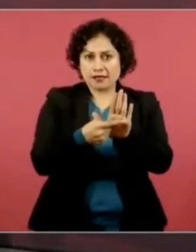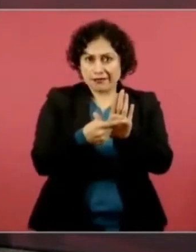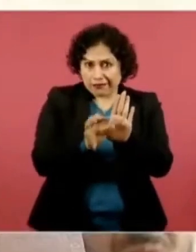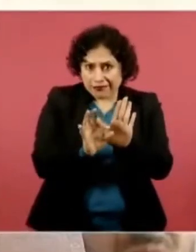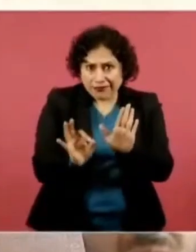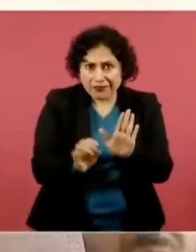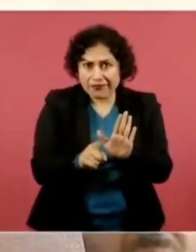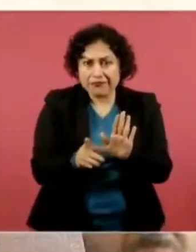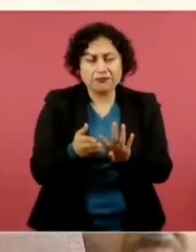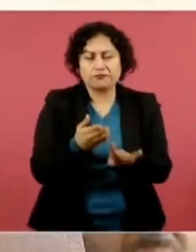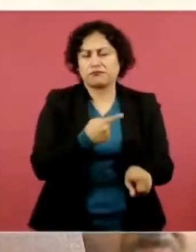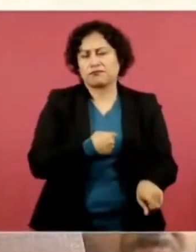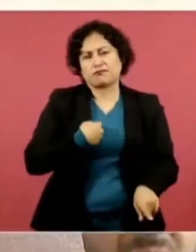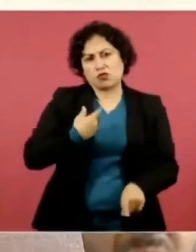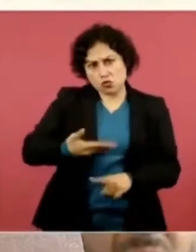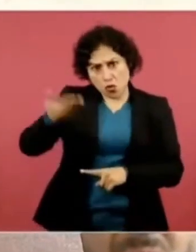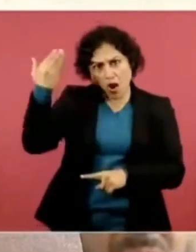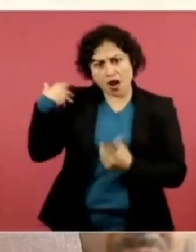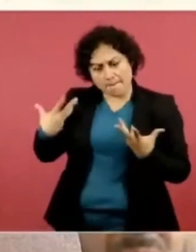No soy un simulador.